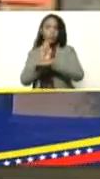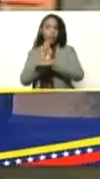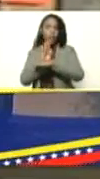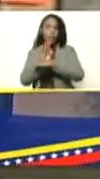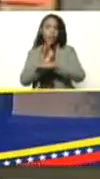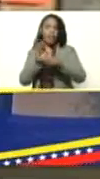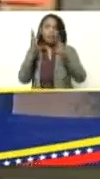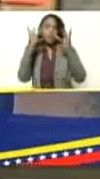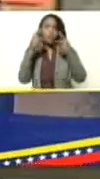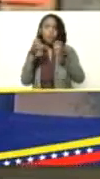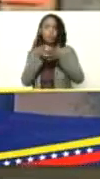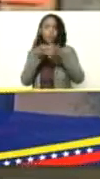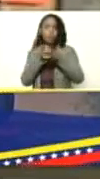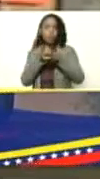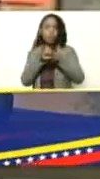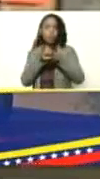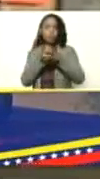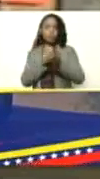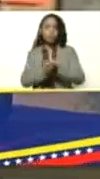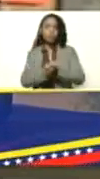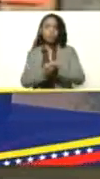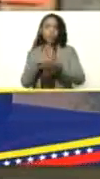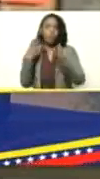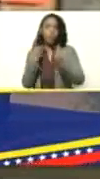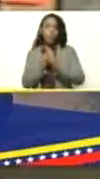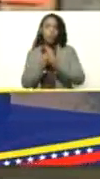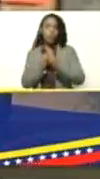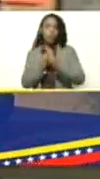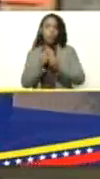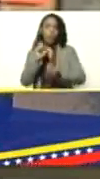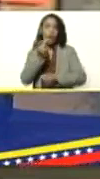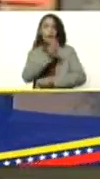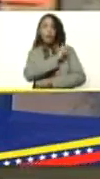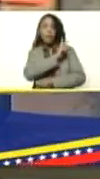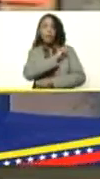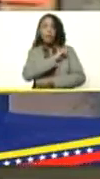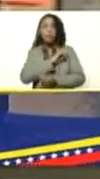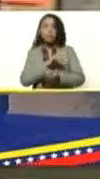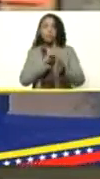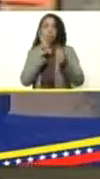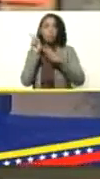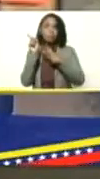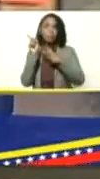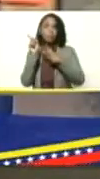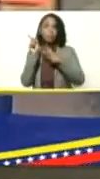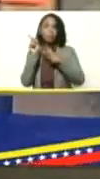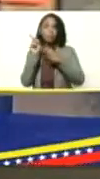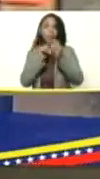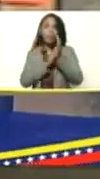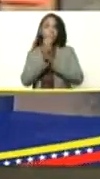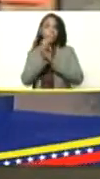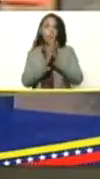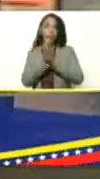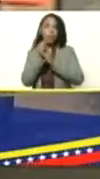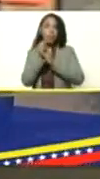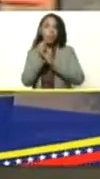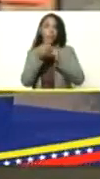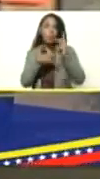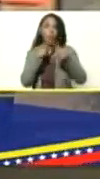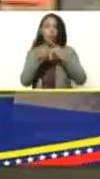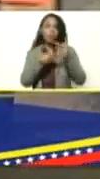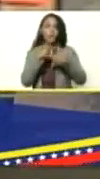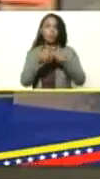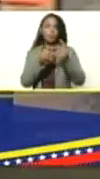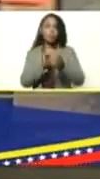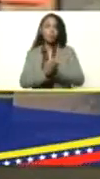ganadería bovina y ovina junto a los gerentes de este emprendimiento productivo Rubén